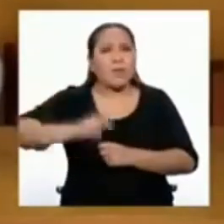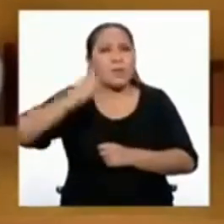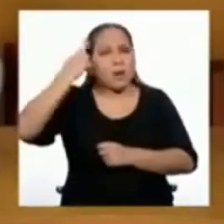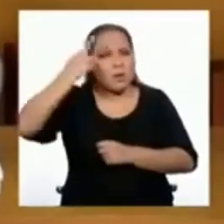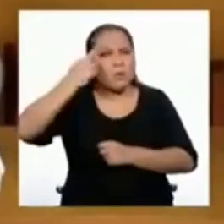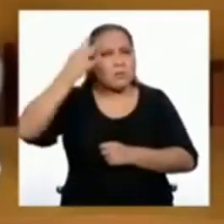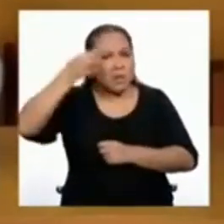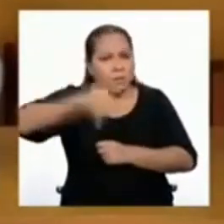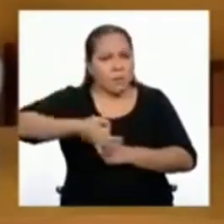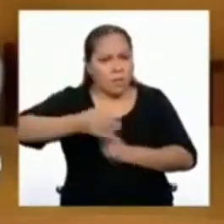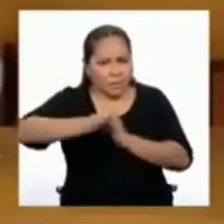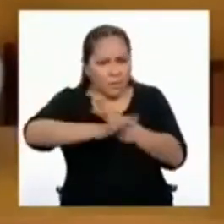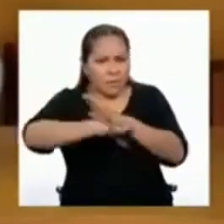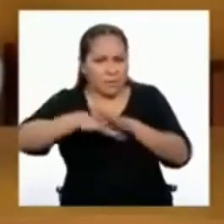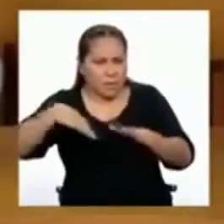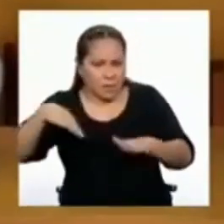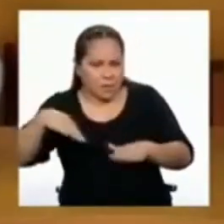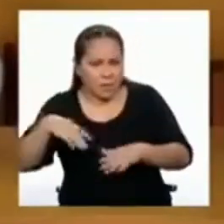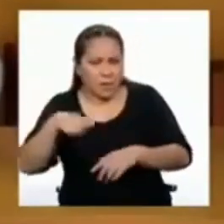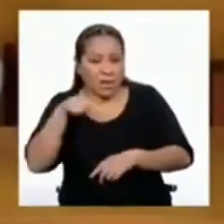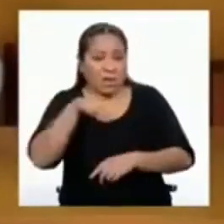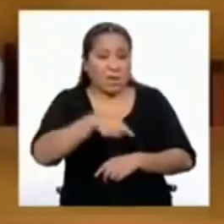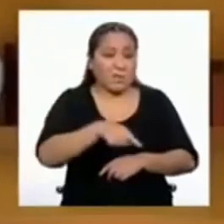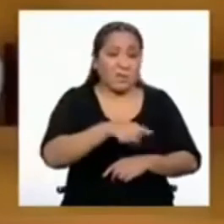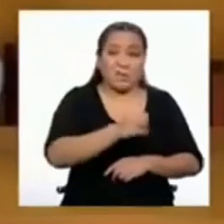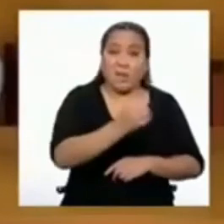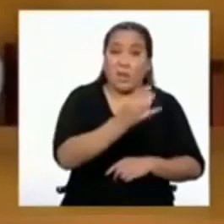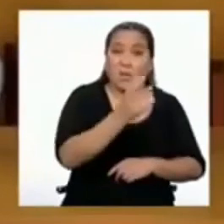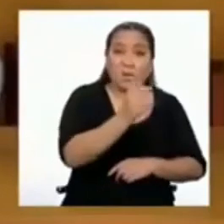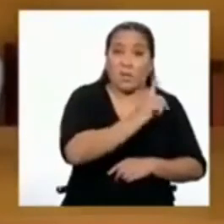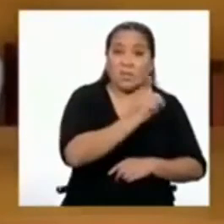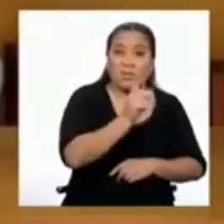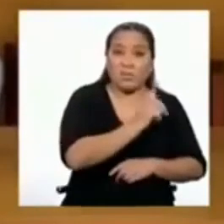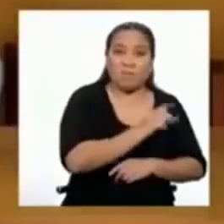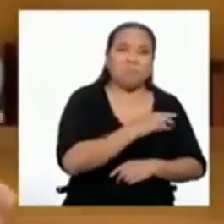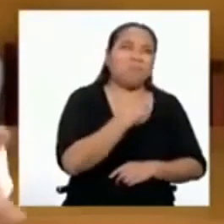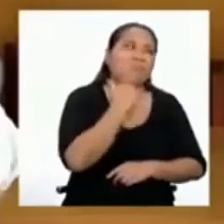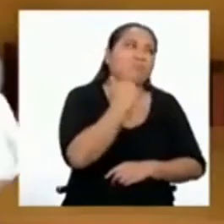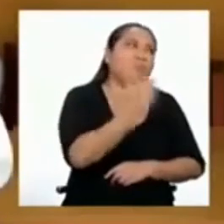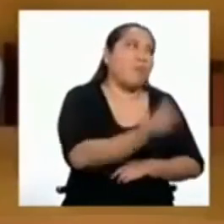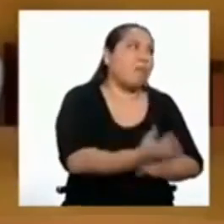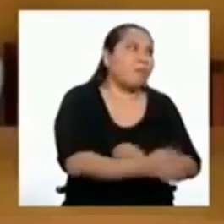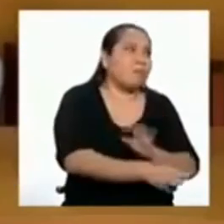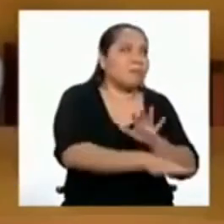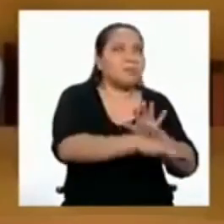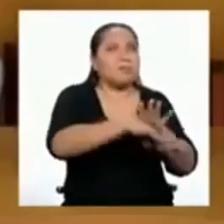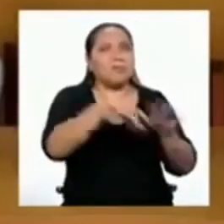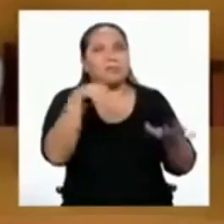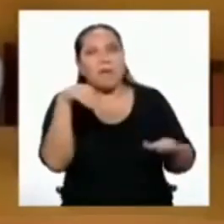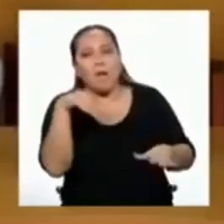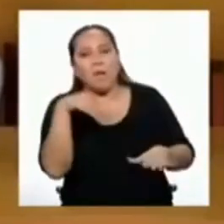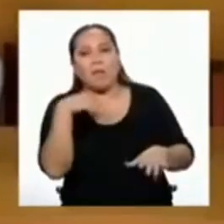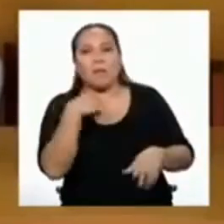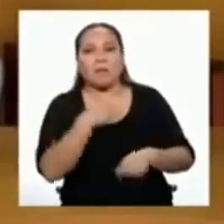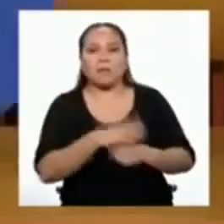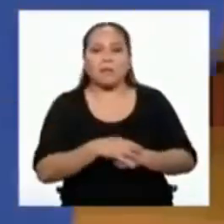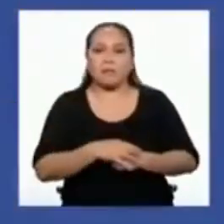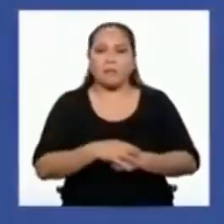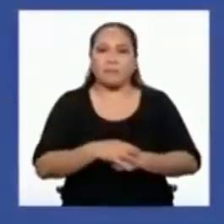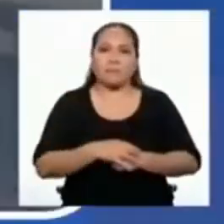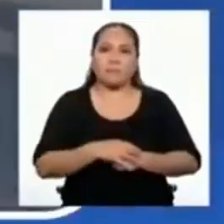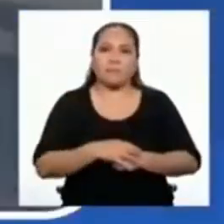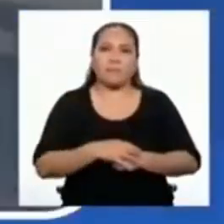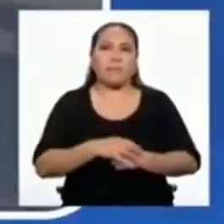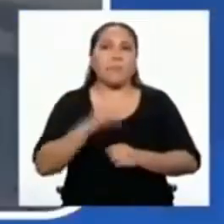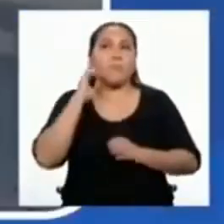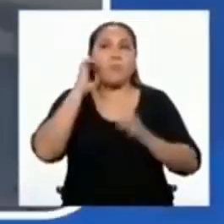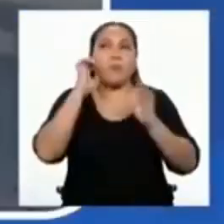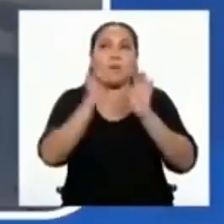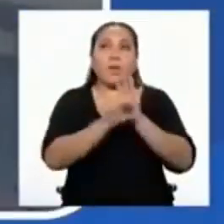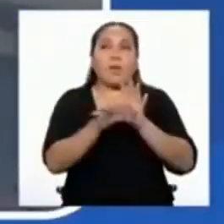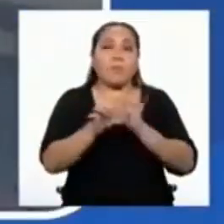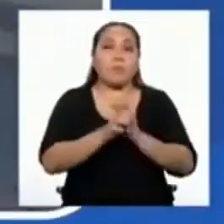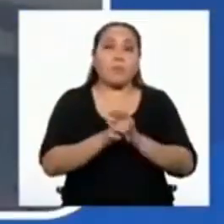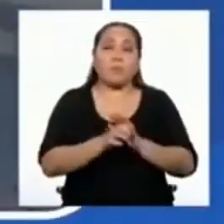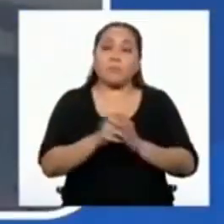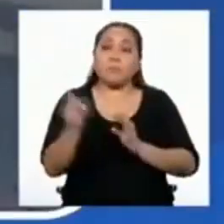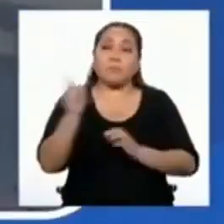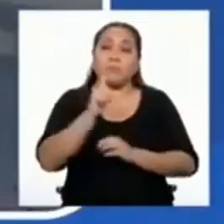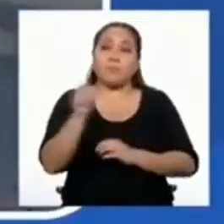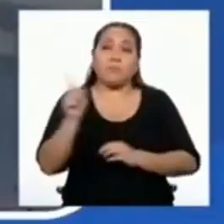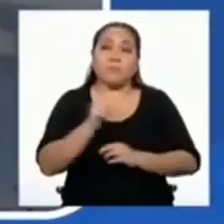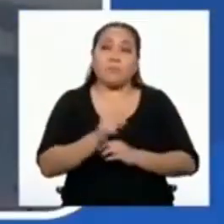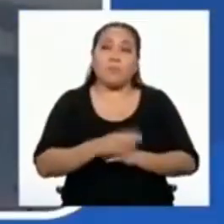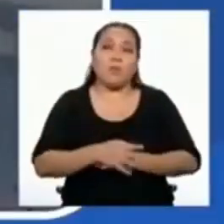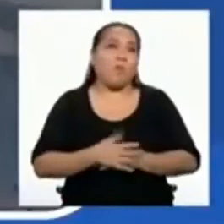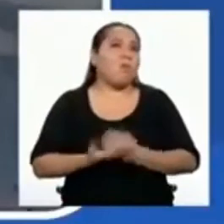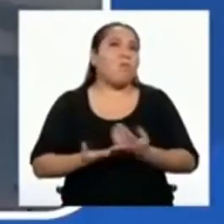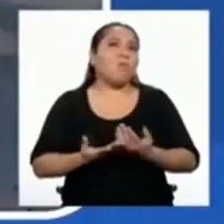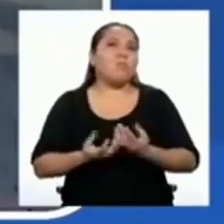Y aún así, deciden incumplir la norma. Hay casos y casos. Por ejemplo, no está bien que las personas se